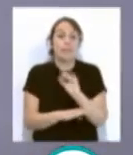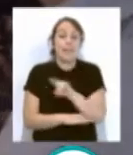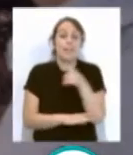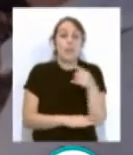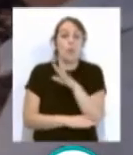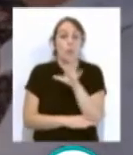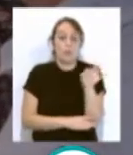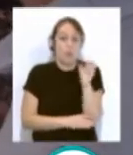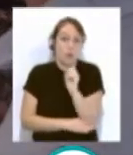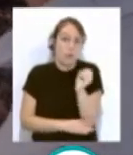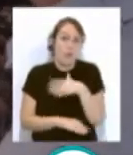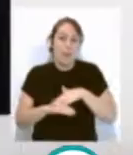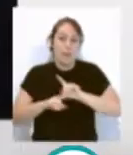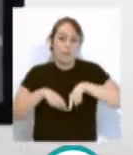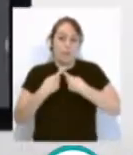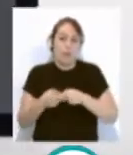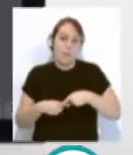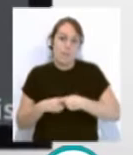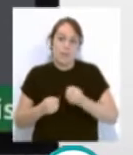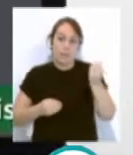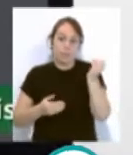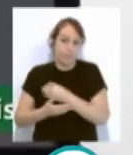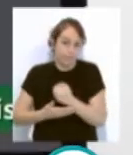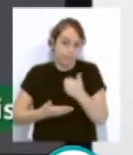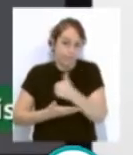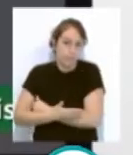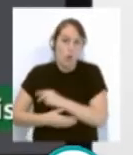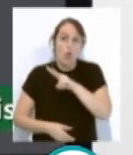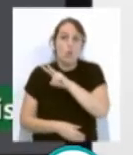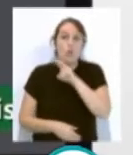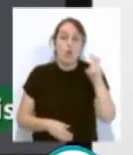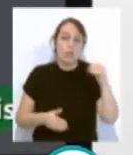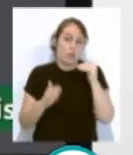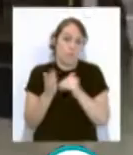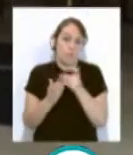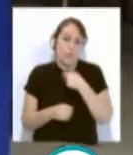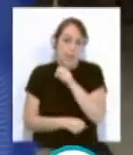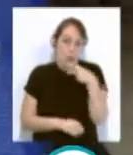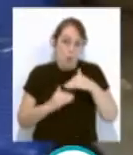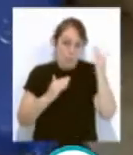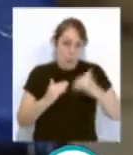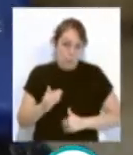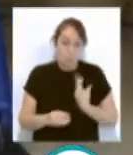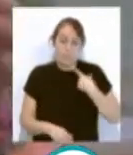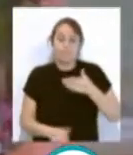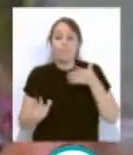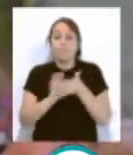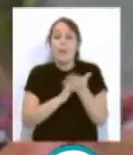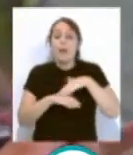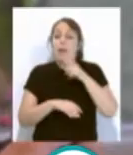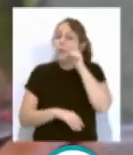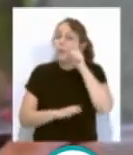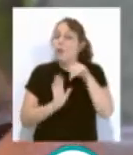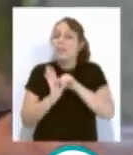% para las familias con rentas inferiores a los 200.000 euros. Se trata de incentivar el turismo de